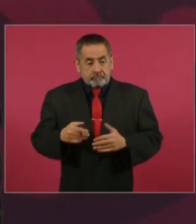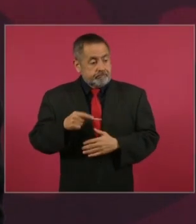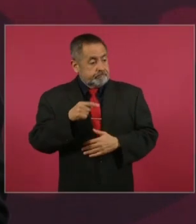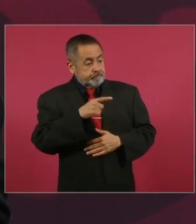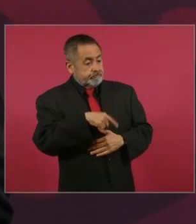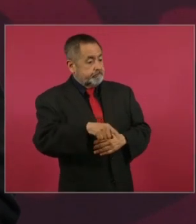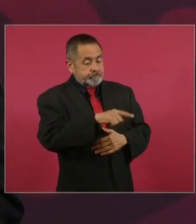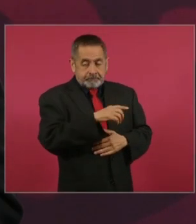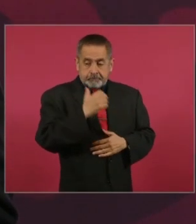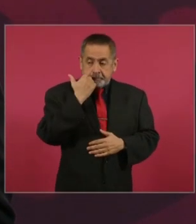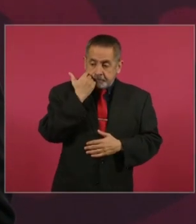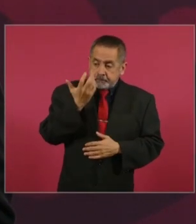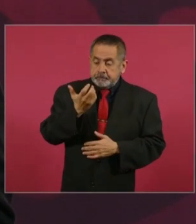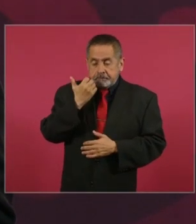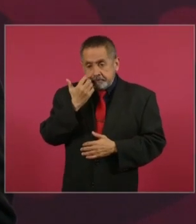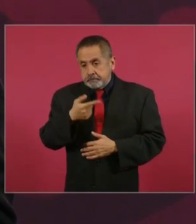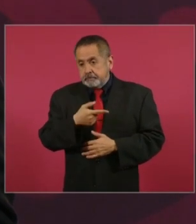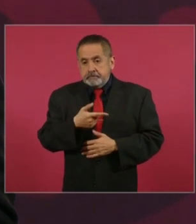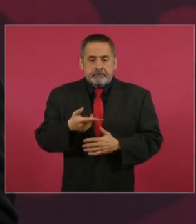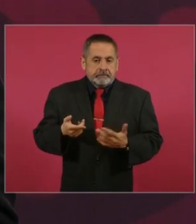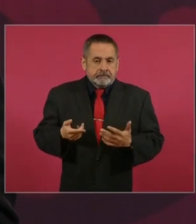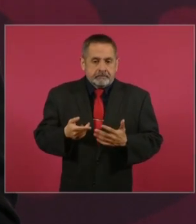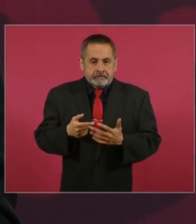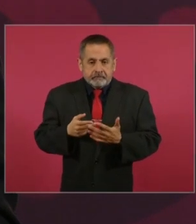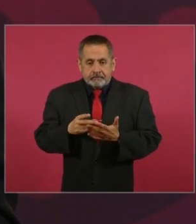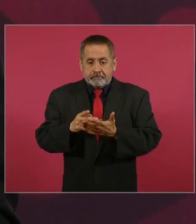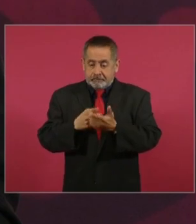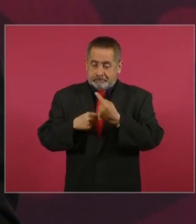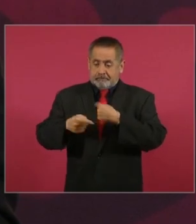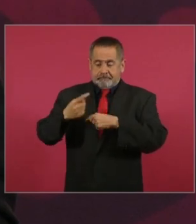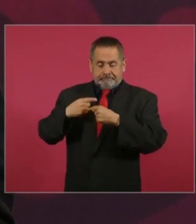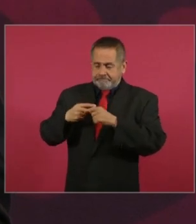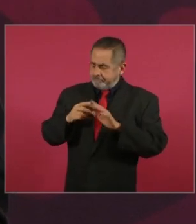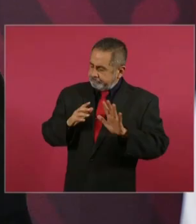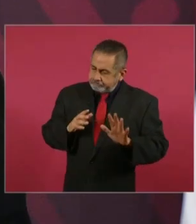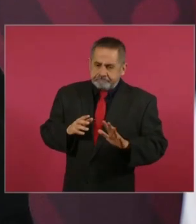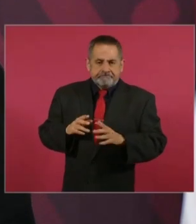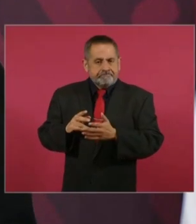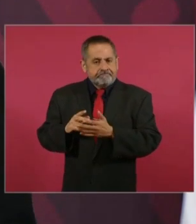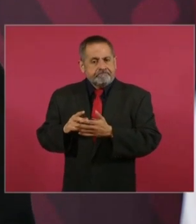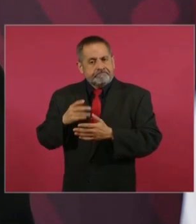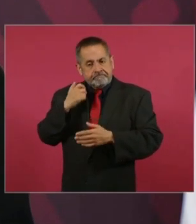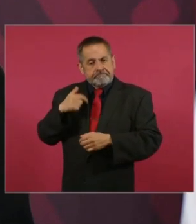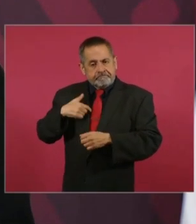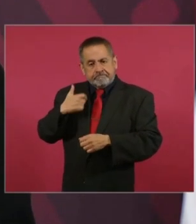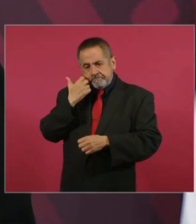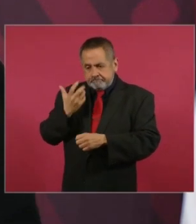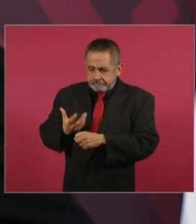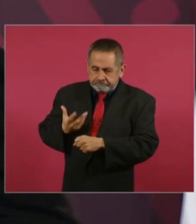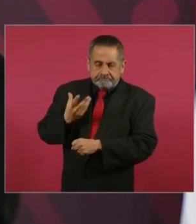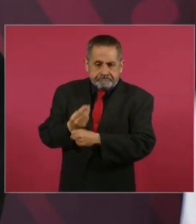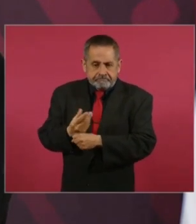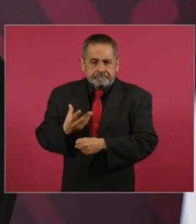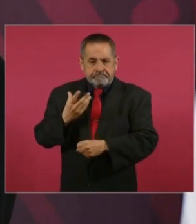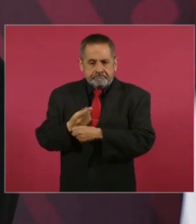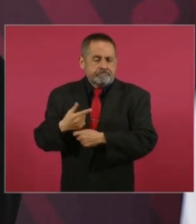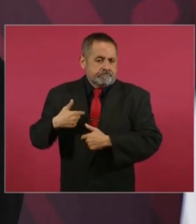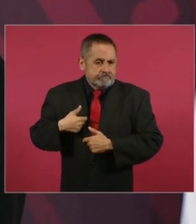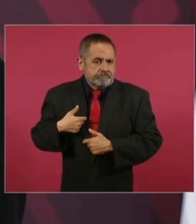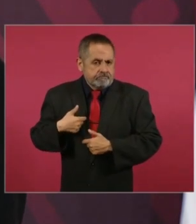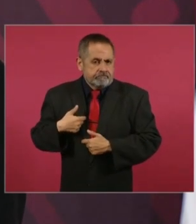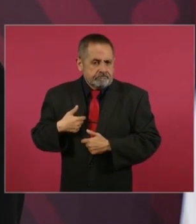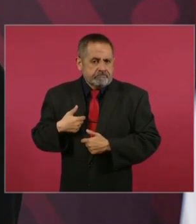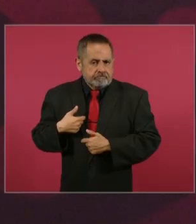revertir todo eso. lo que voy a